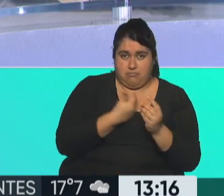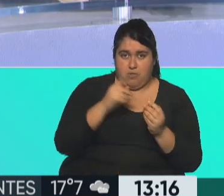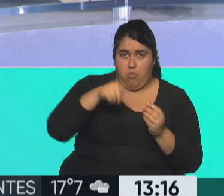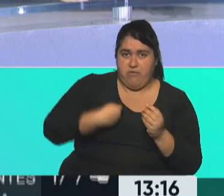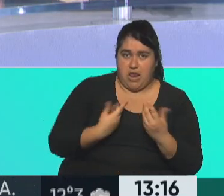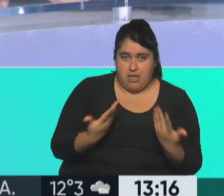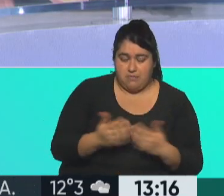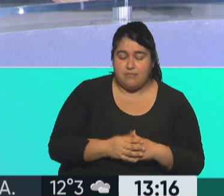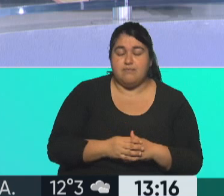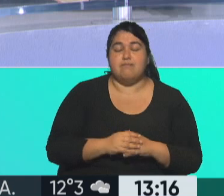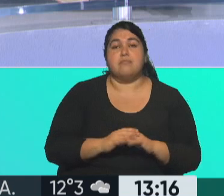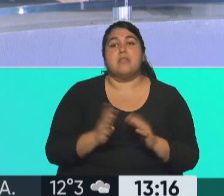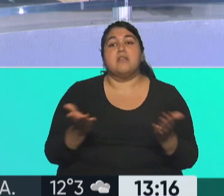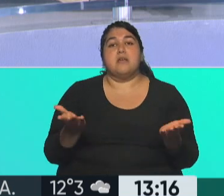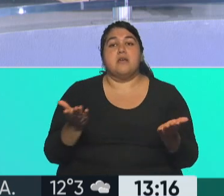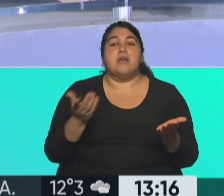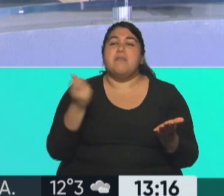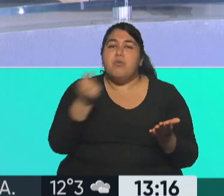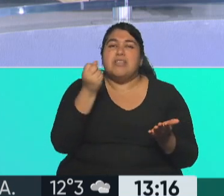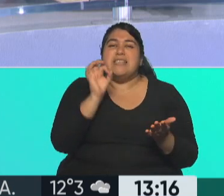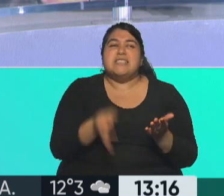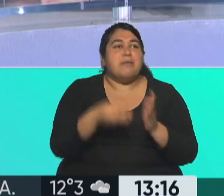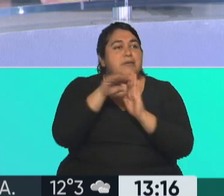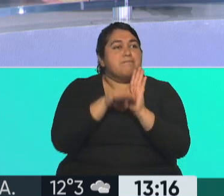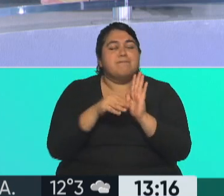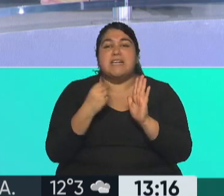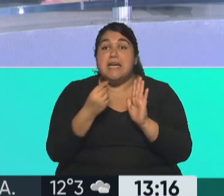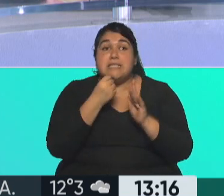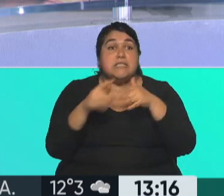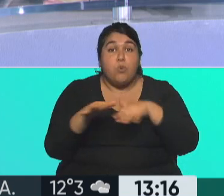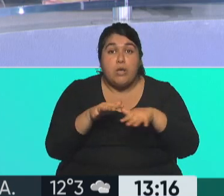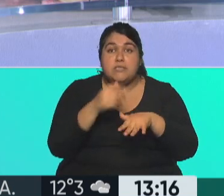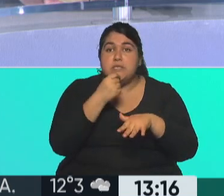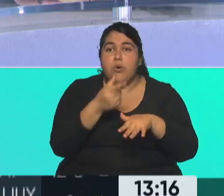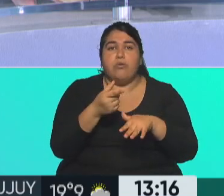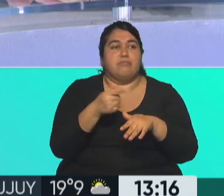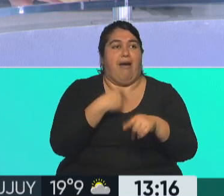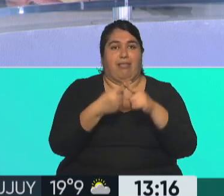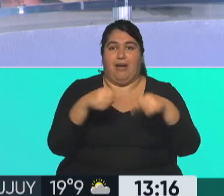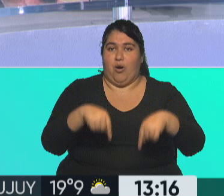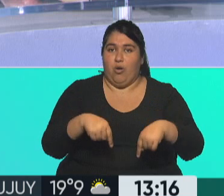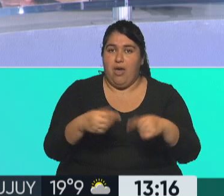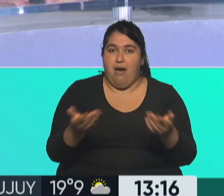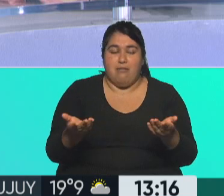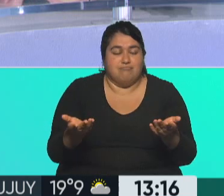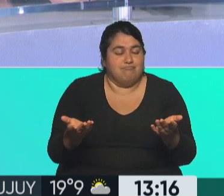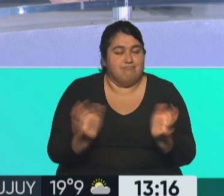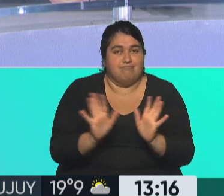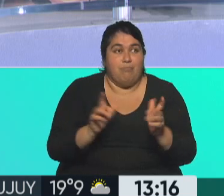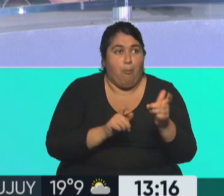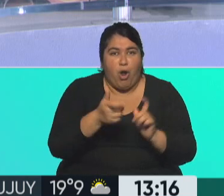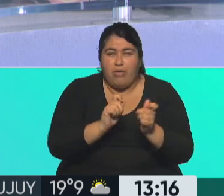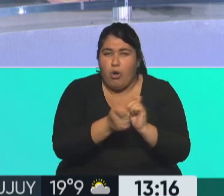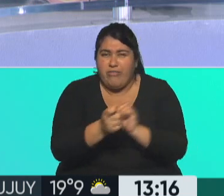que son importantes de tener en cuenta. Primero esta, que la situación es muy anormal en este momento como para hacer este tipo de modificaciones.